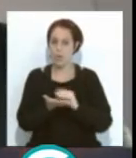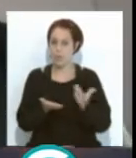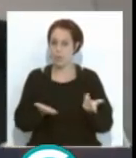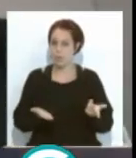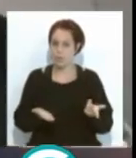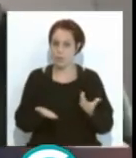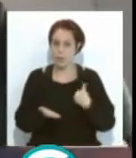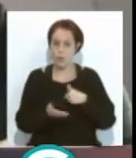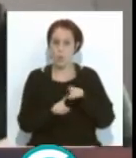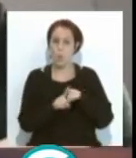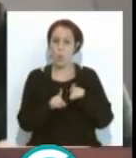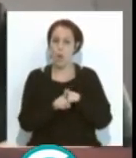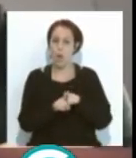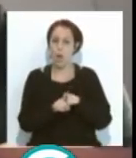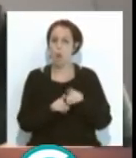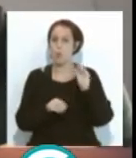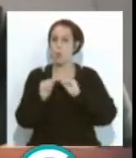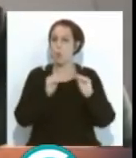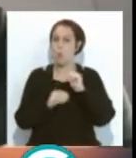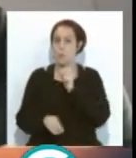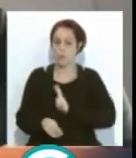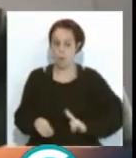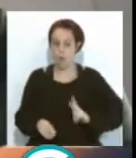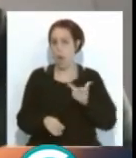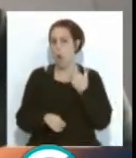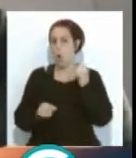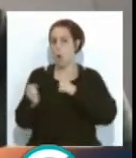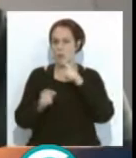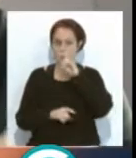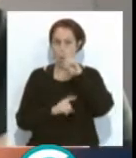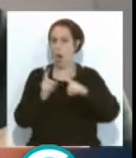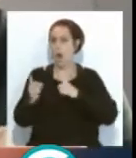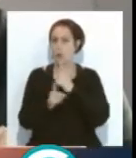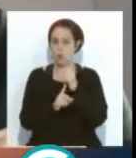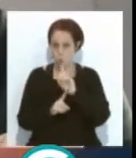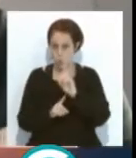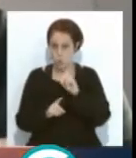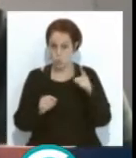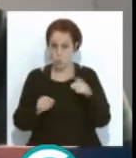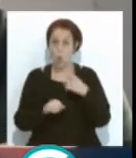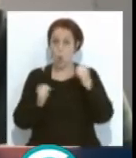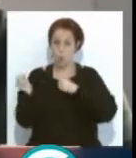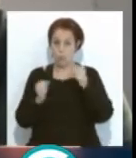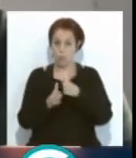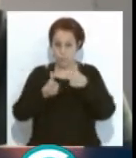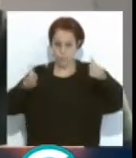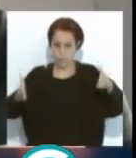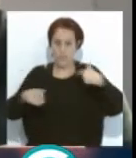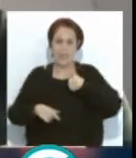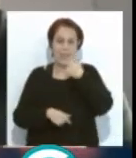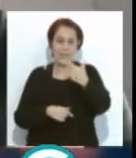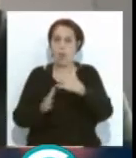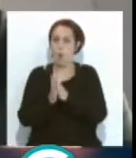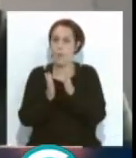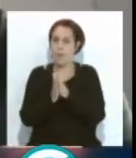parches, ya no digo de modificación del concurso de un año para otro, hablo durante el desarrollo del propio concurso, como acaba de decir